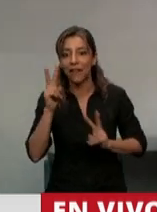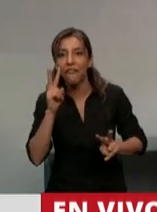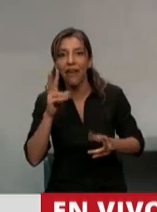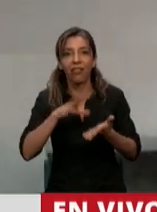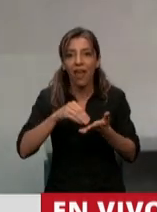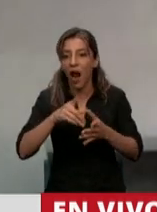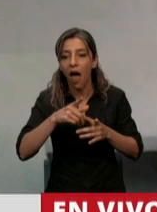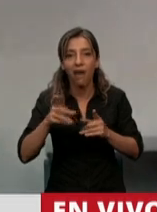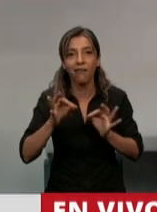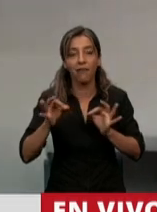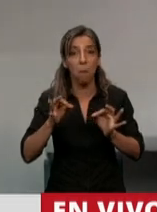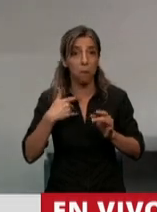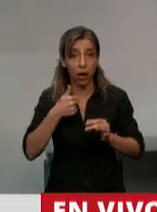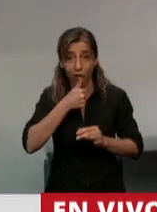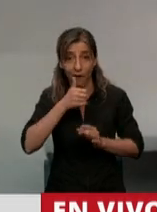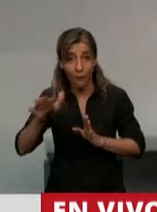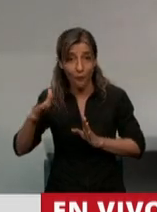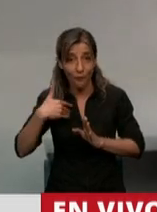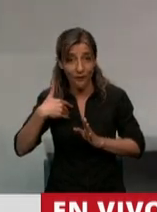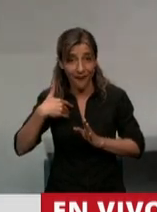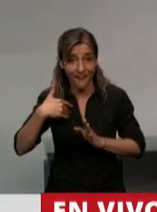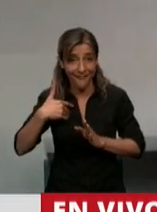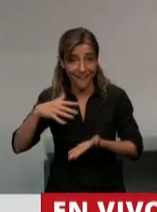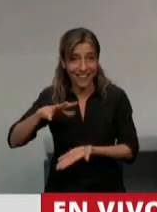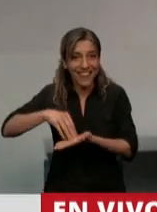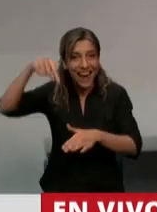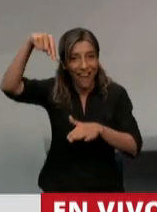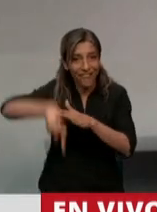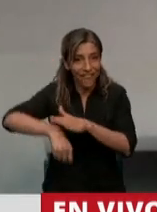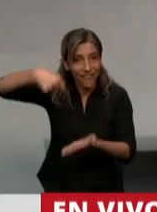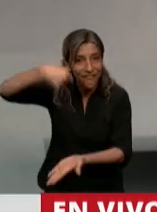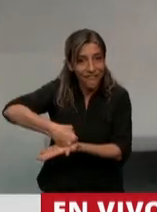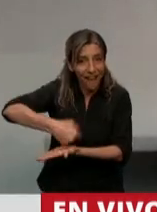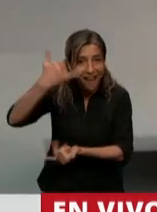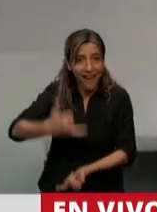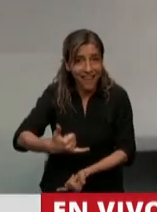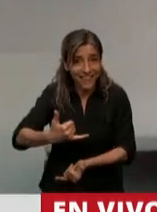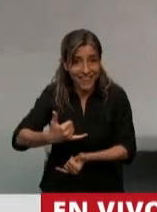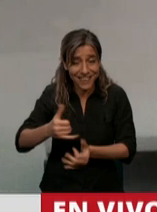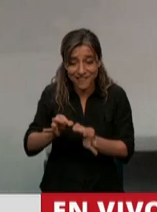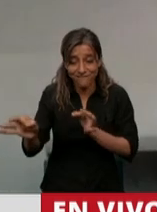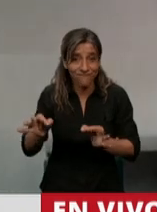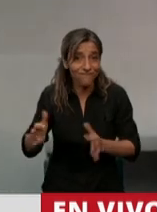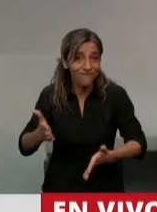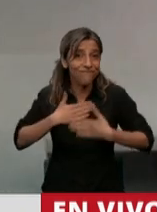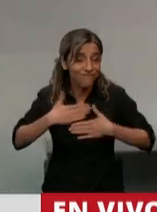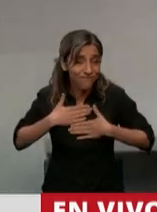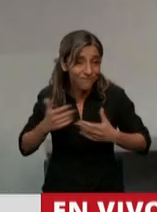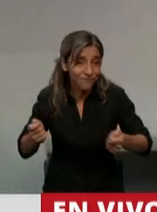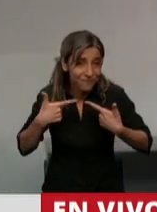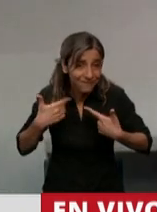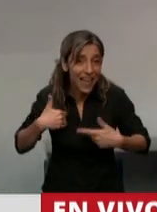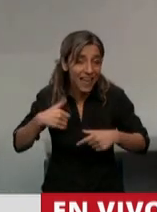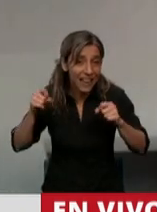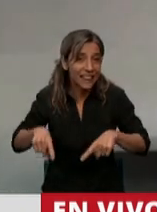El 48% precisamente del territorio emergido de la República Argentina en su